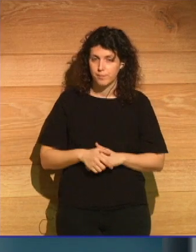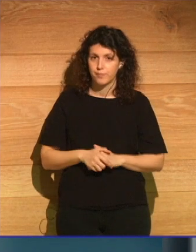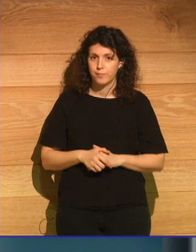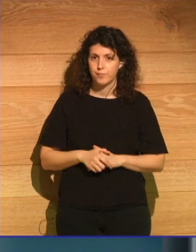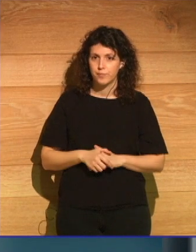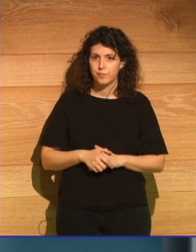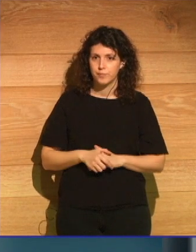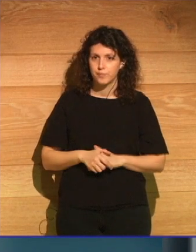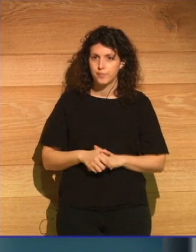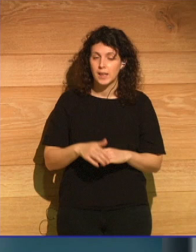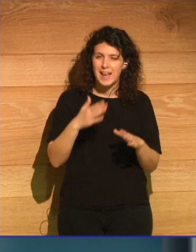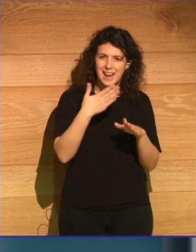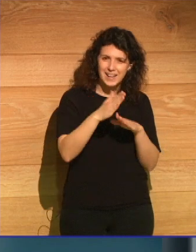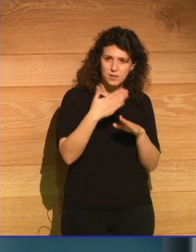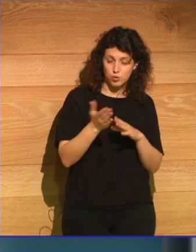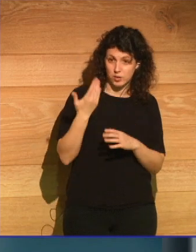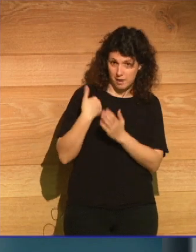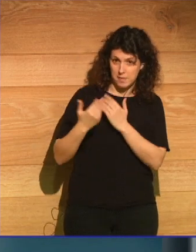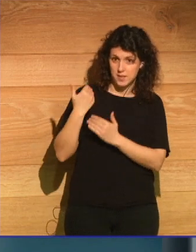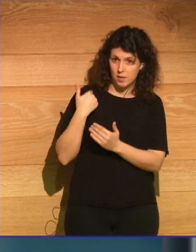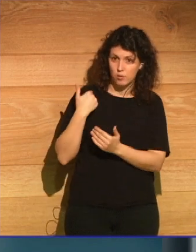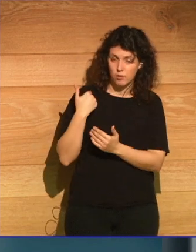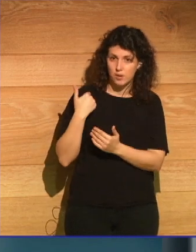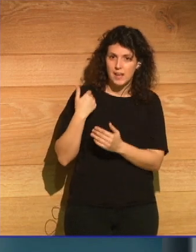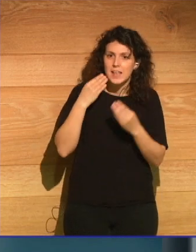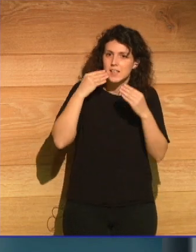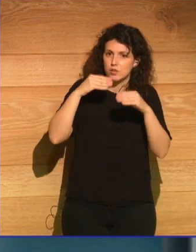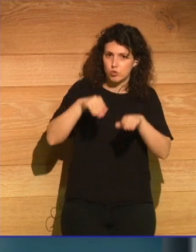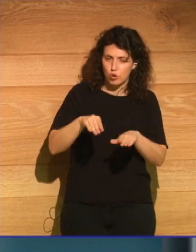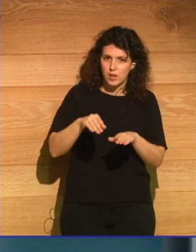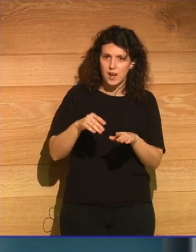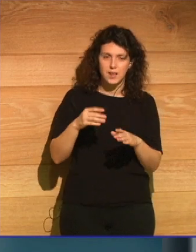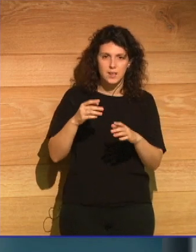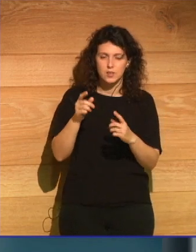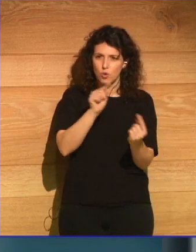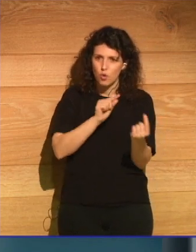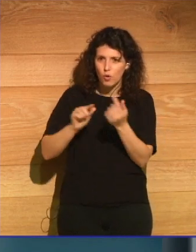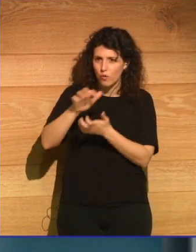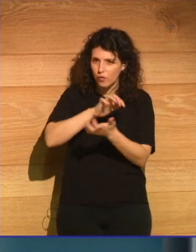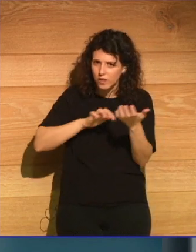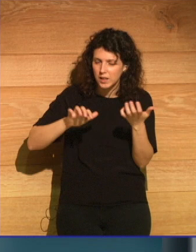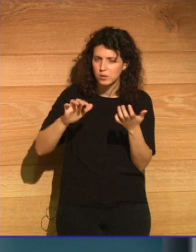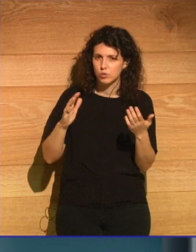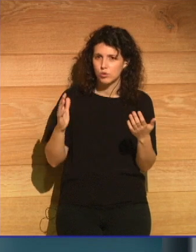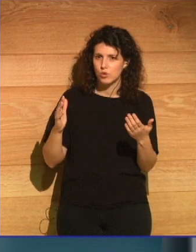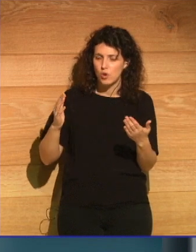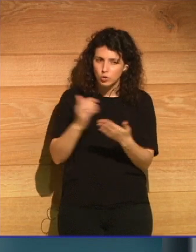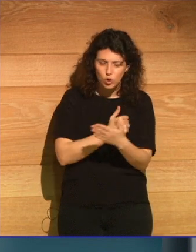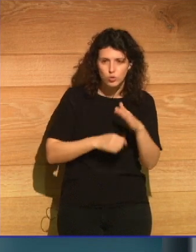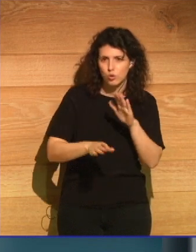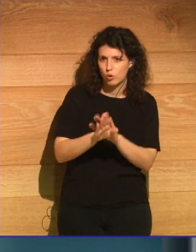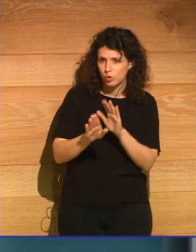Estos rastros del pasado, estas historias, esos conflictos, siguen